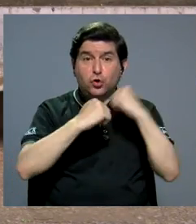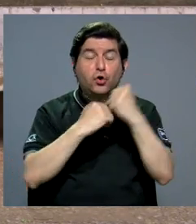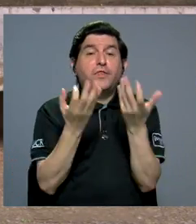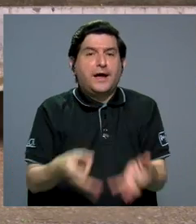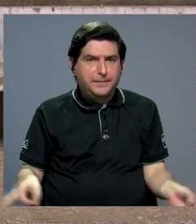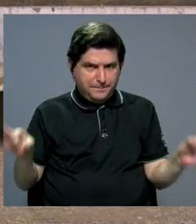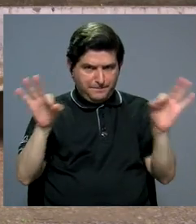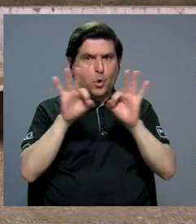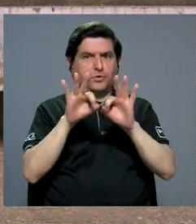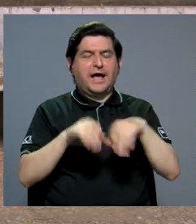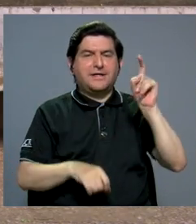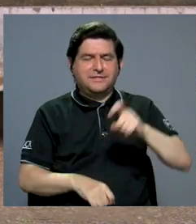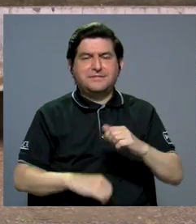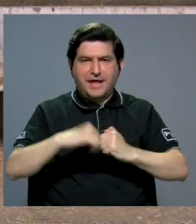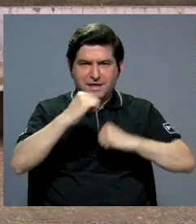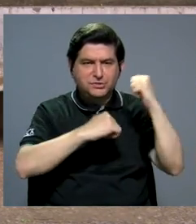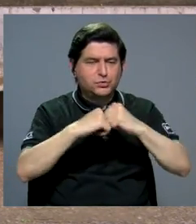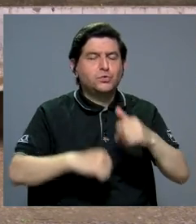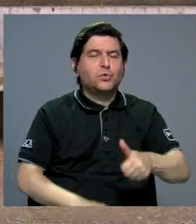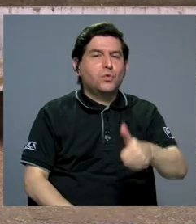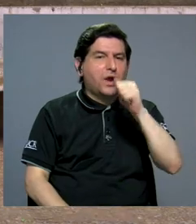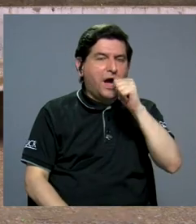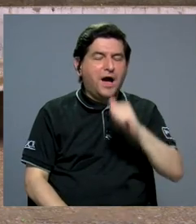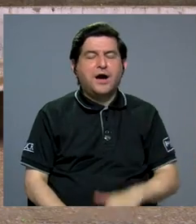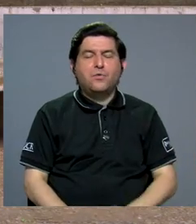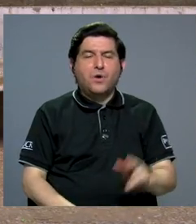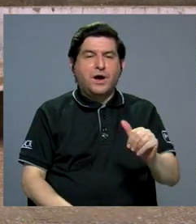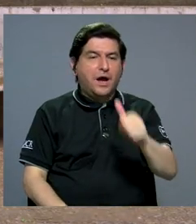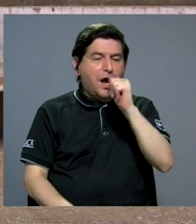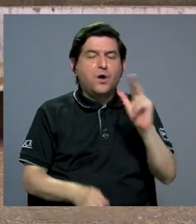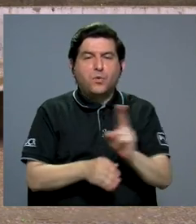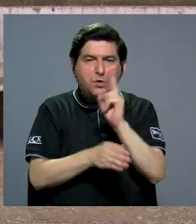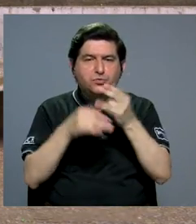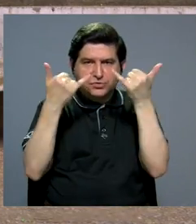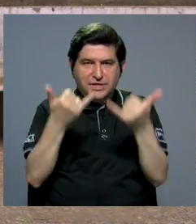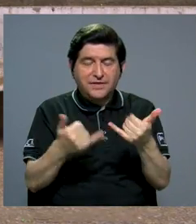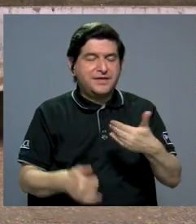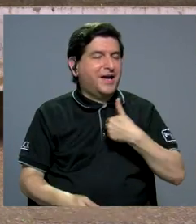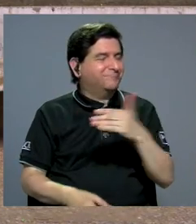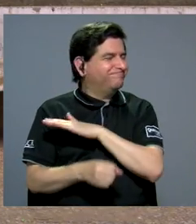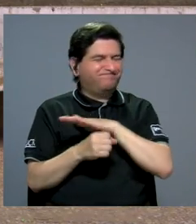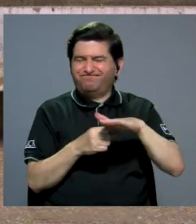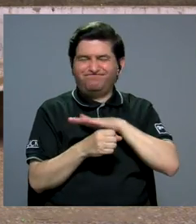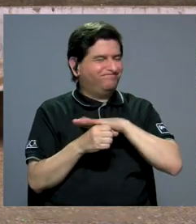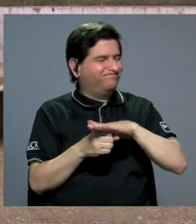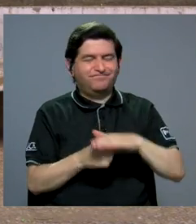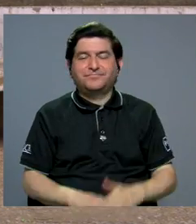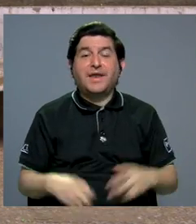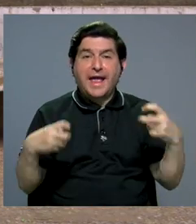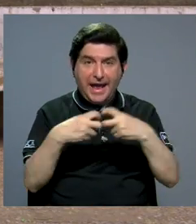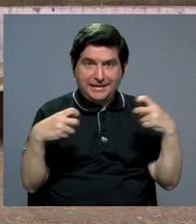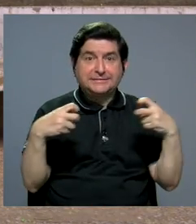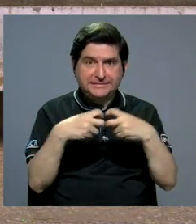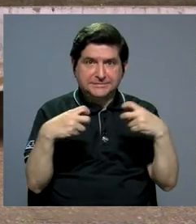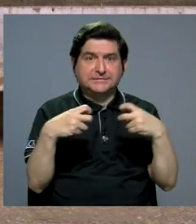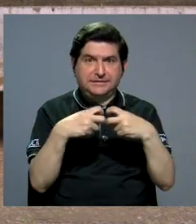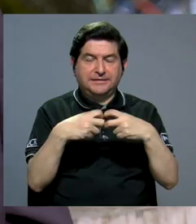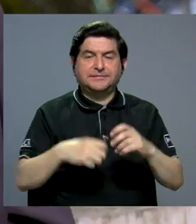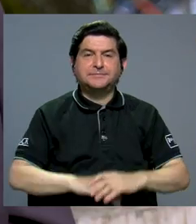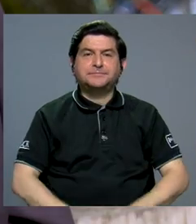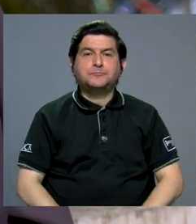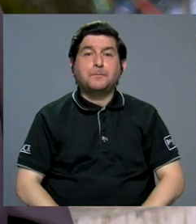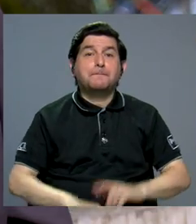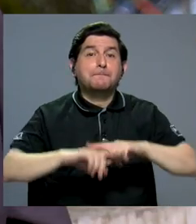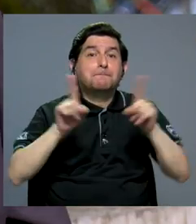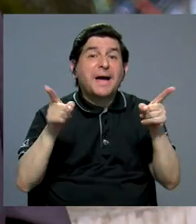importante. Necesitamos infraestructura de agua potable, de aguas hervidas, que no tenemos por completo, de electricidad, etcétera, ¿verdad?